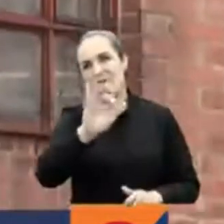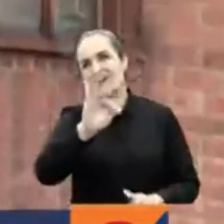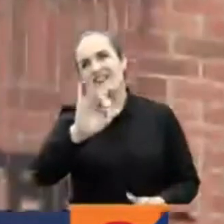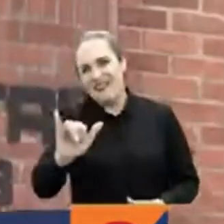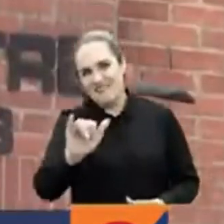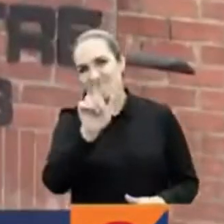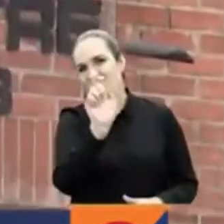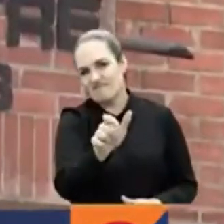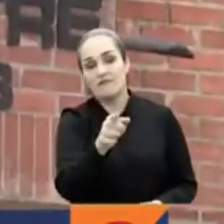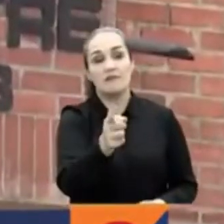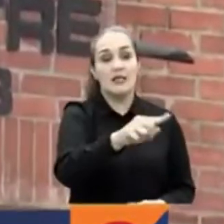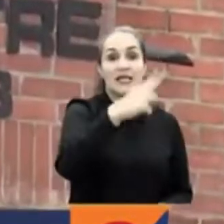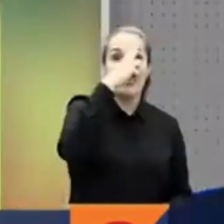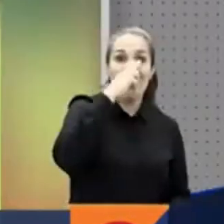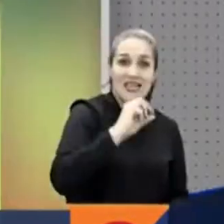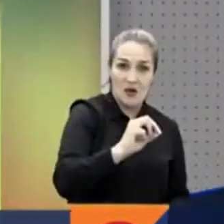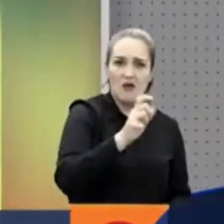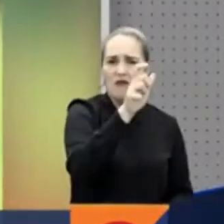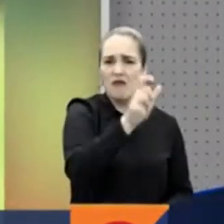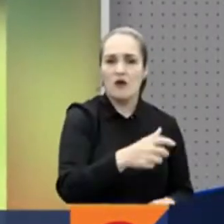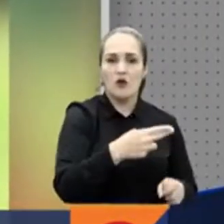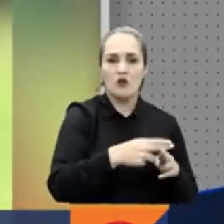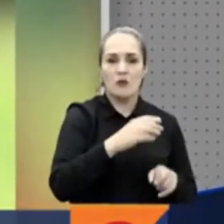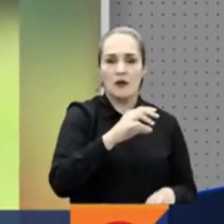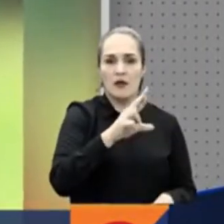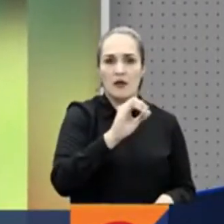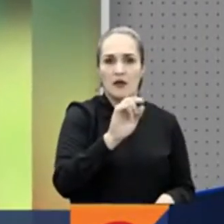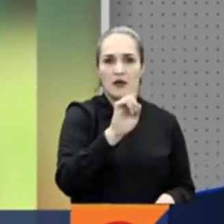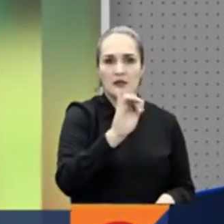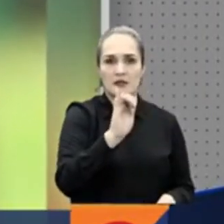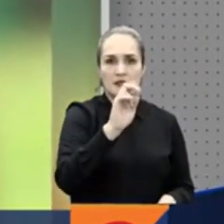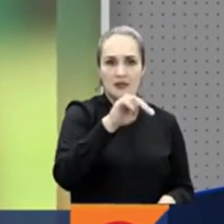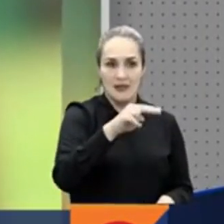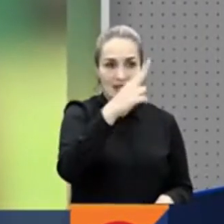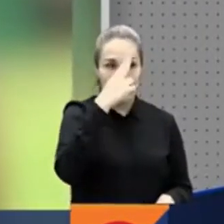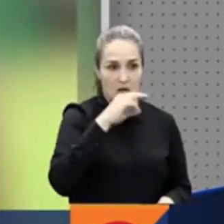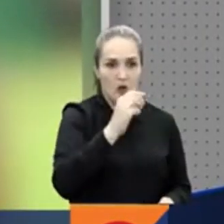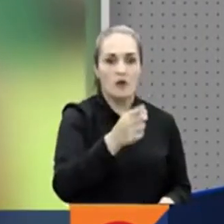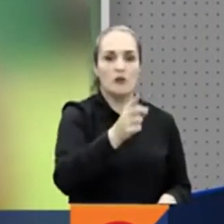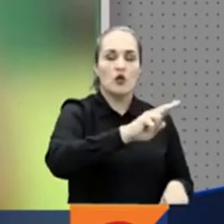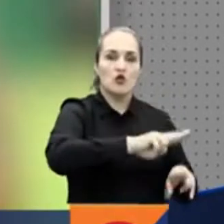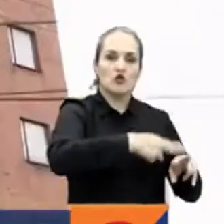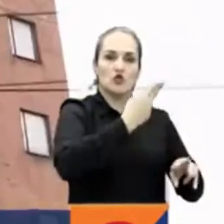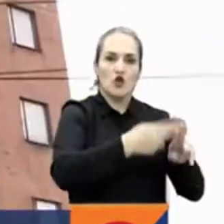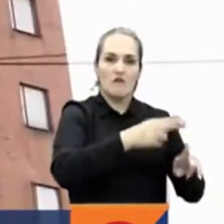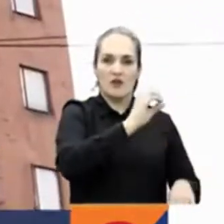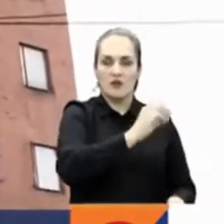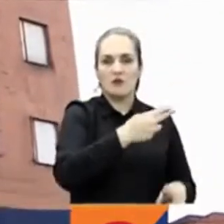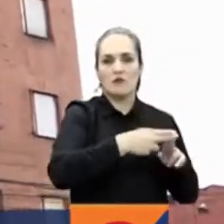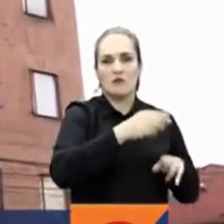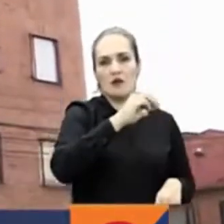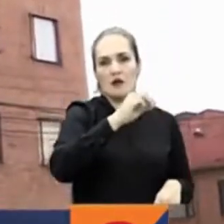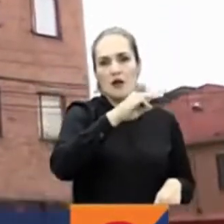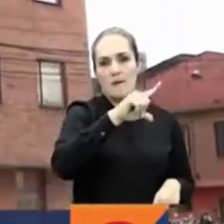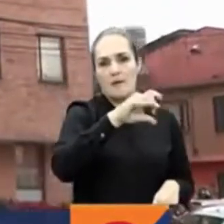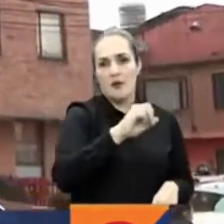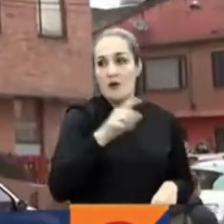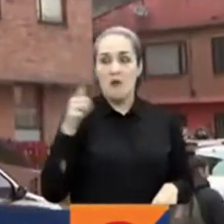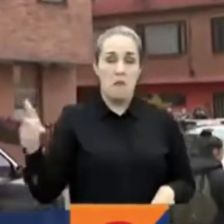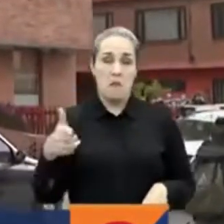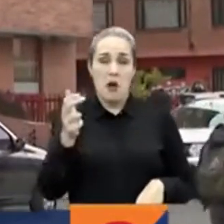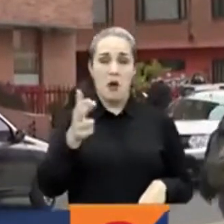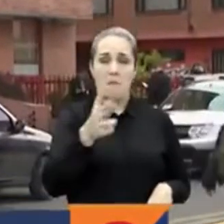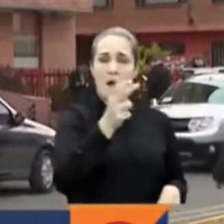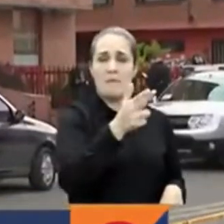También disparó contra uno de sus hijos, identificado como Cristian, y posteriormente contra el sobrino de su esposa, Camilo. Según relatan los testigos,